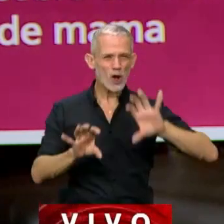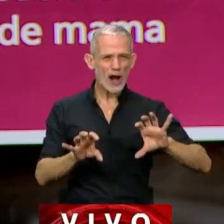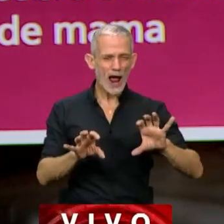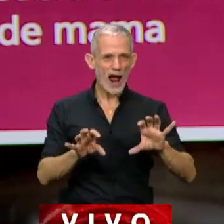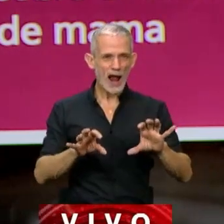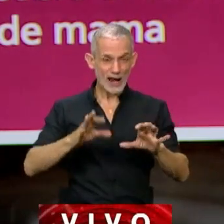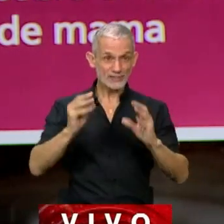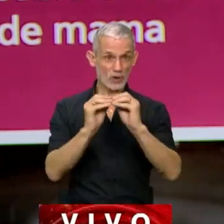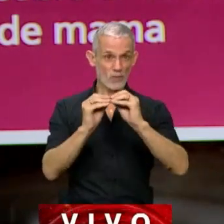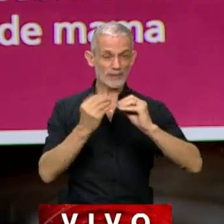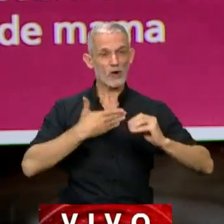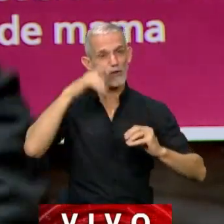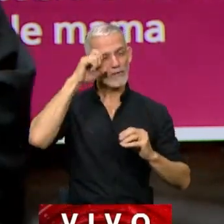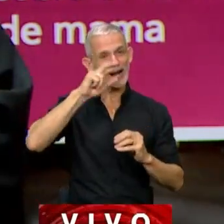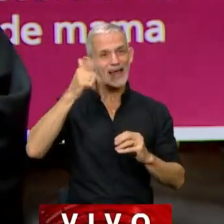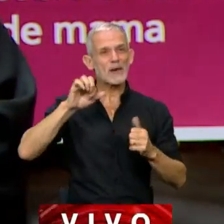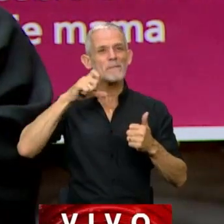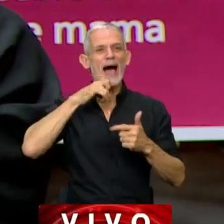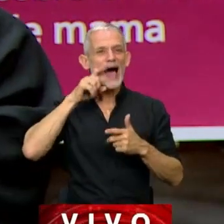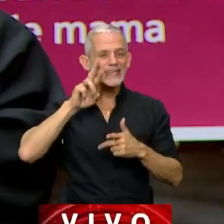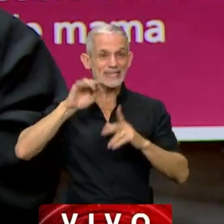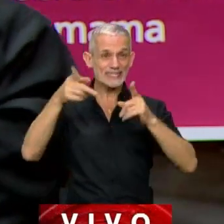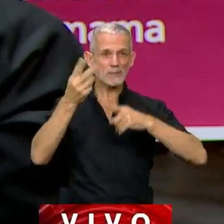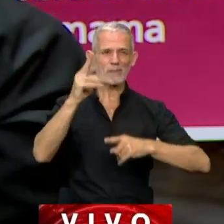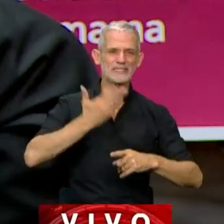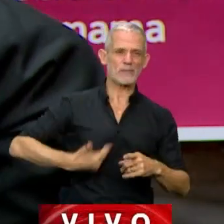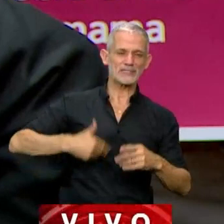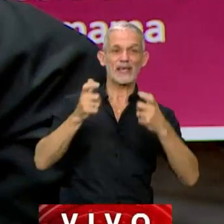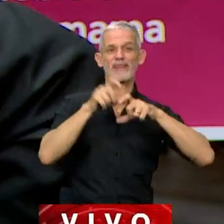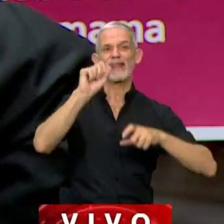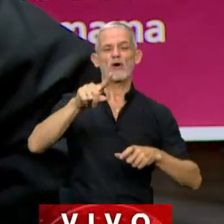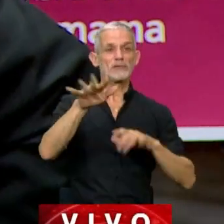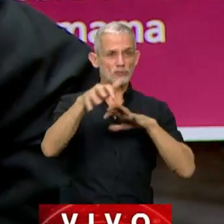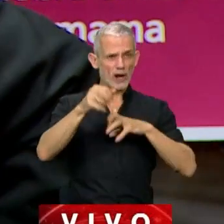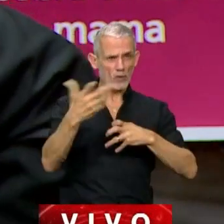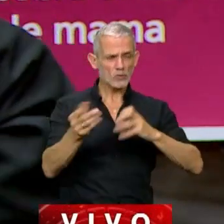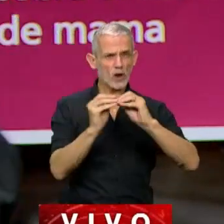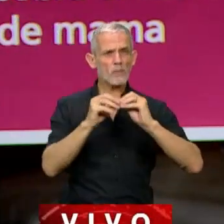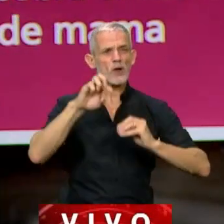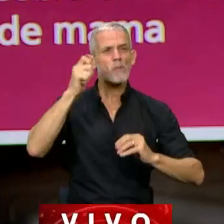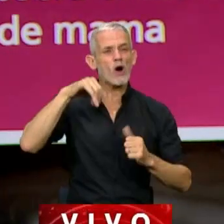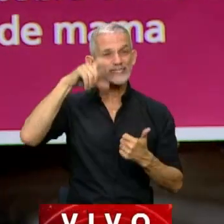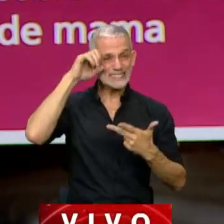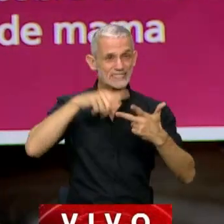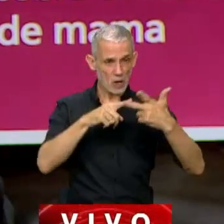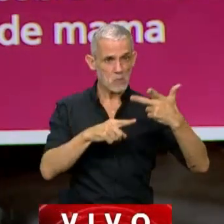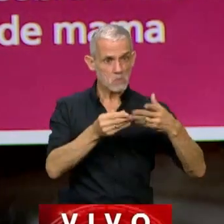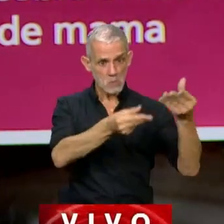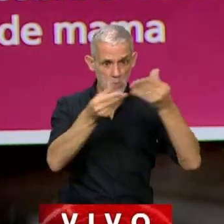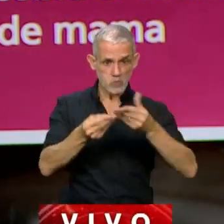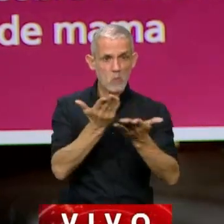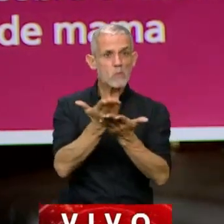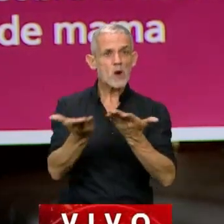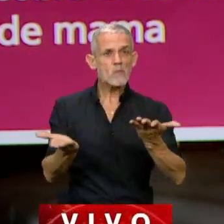el compañero Fernández Patry y también con el Vicepresidente de la Comisión de Agricultura, el compañero Ponce, han acercado